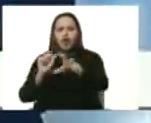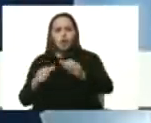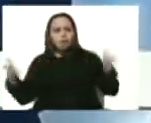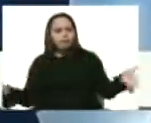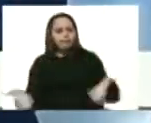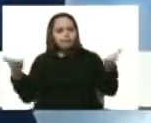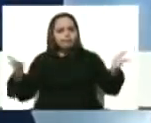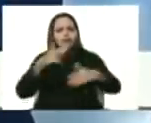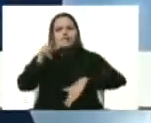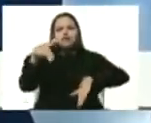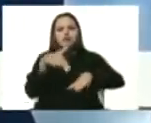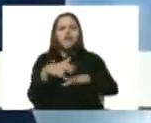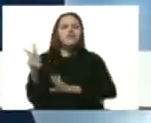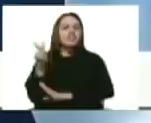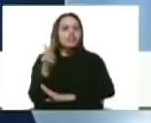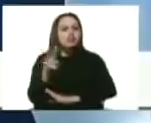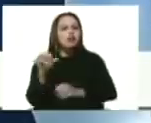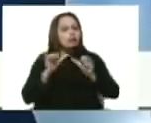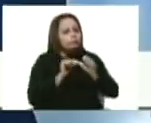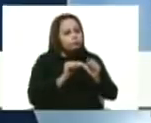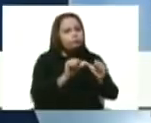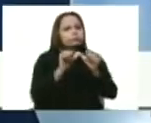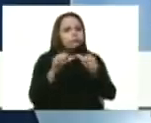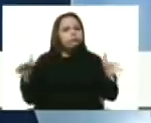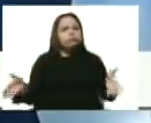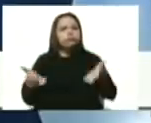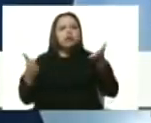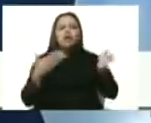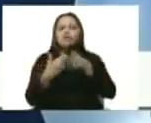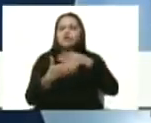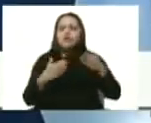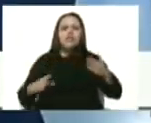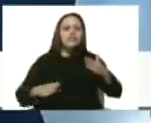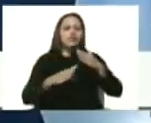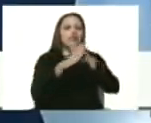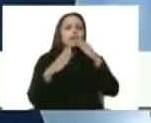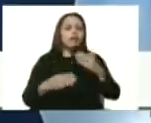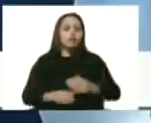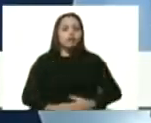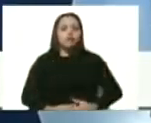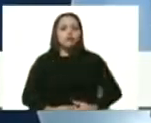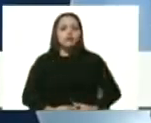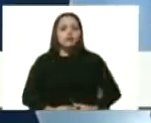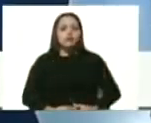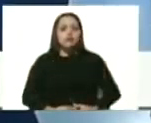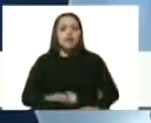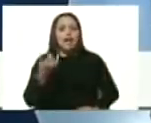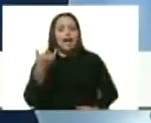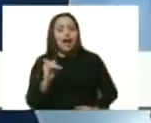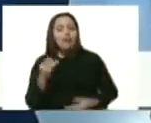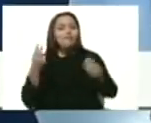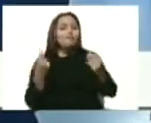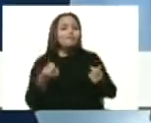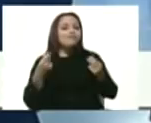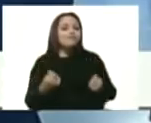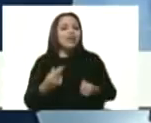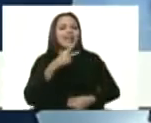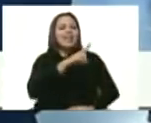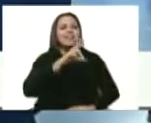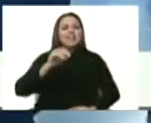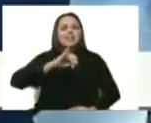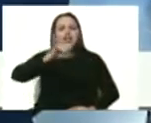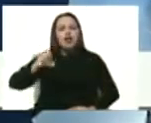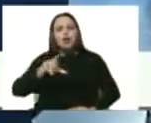También mencionaba que Venezuela no se detiene a pesar de bloqueo criminal sin precedentes, por lo que ha sido reactivado el pasado 30 de julio